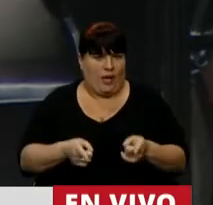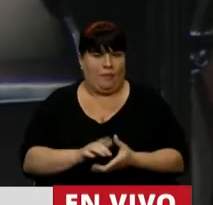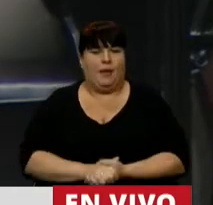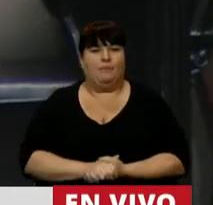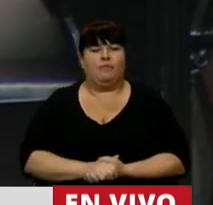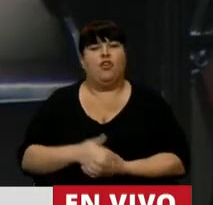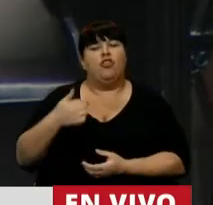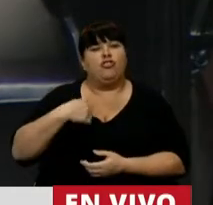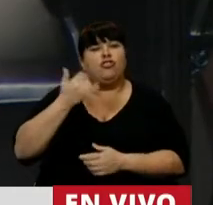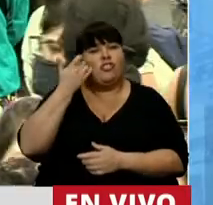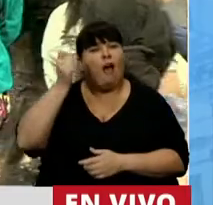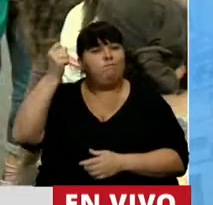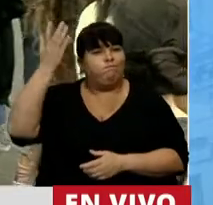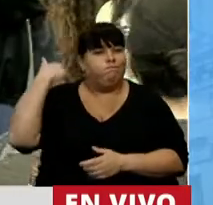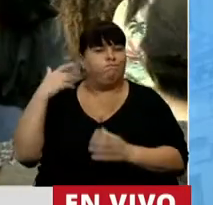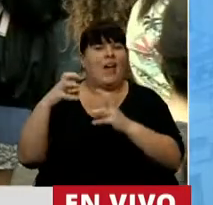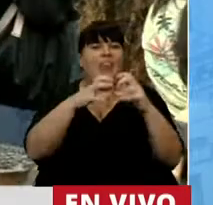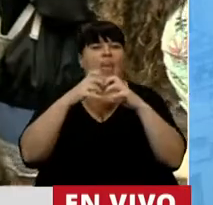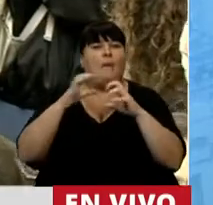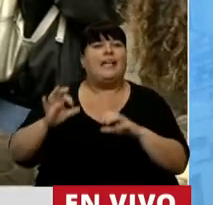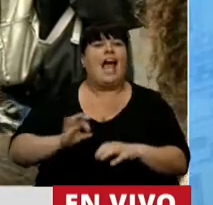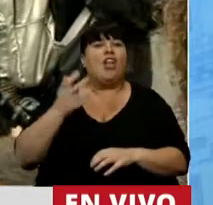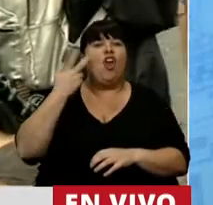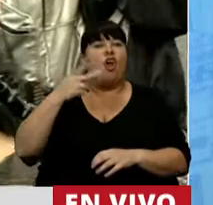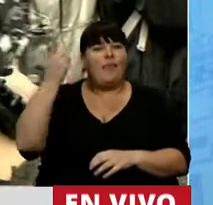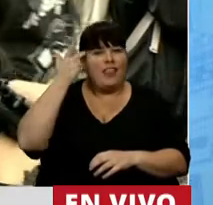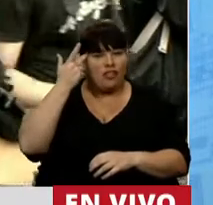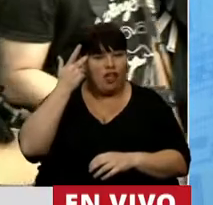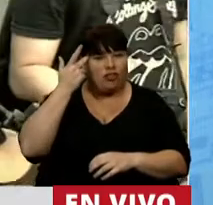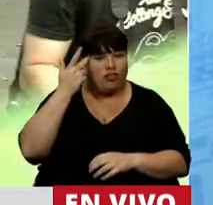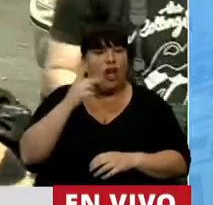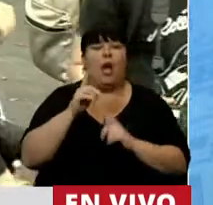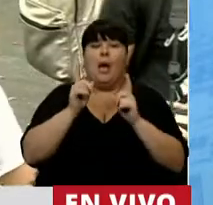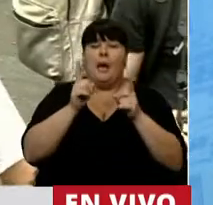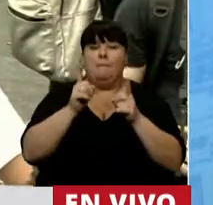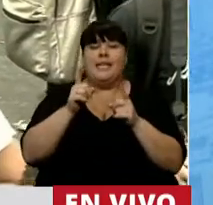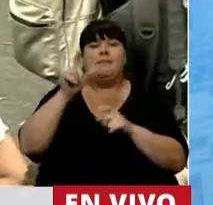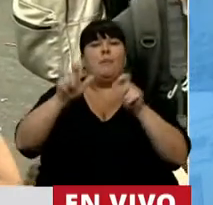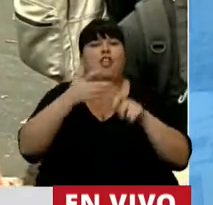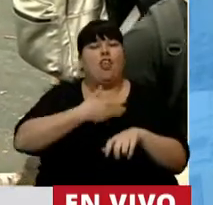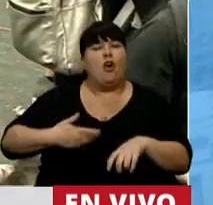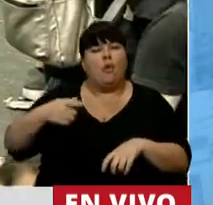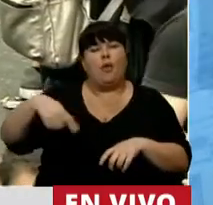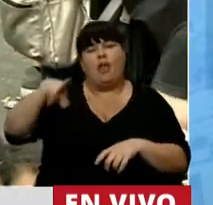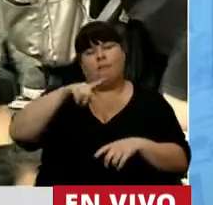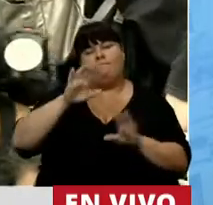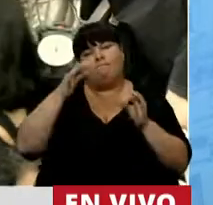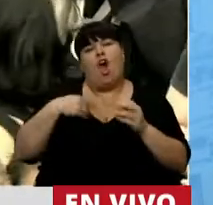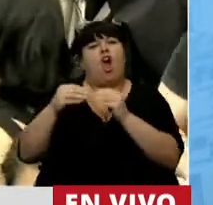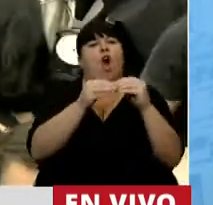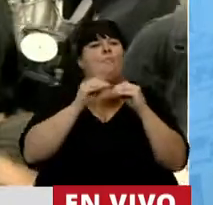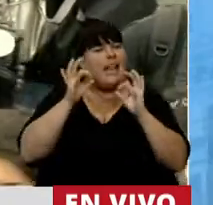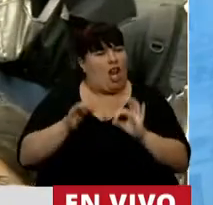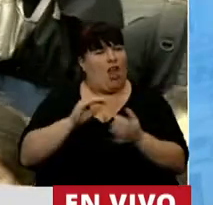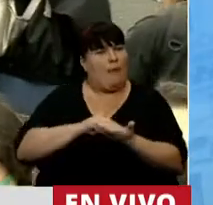Y yo tuve la experiencia de participar en el debate del año 2018, donde funcionarios, mejor dicho, compañeros